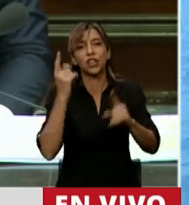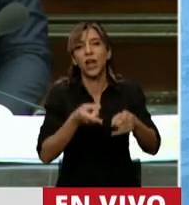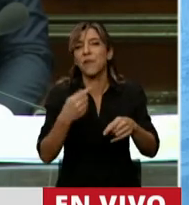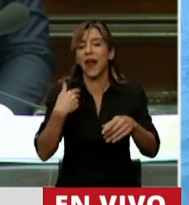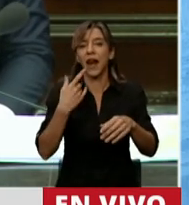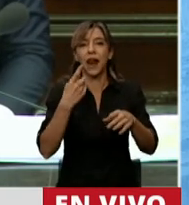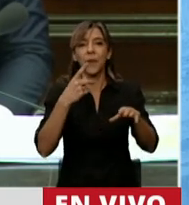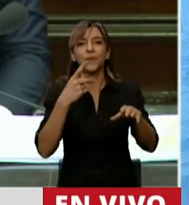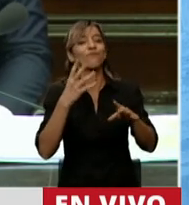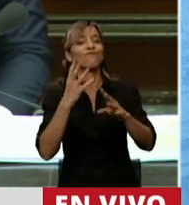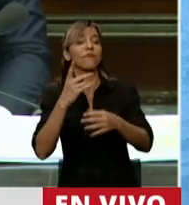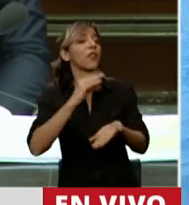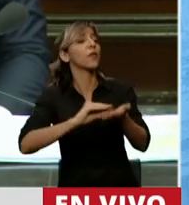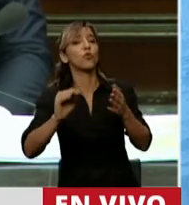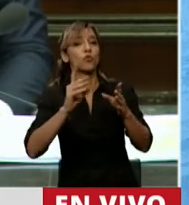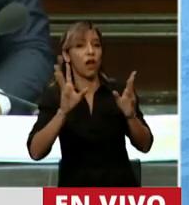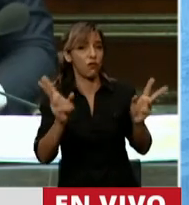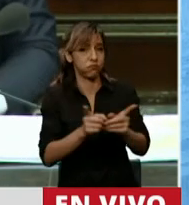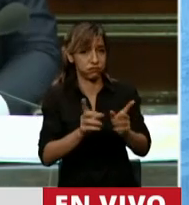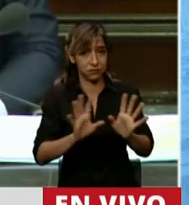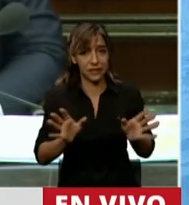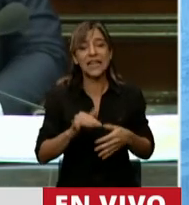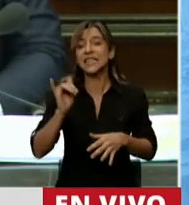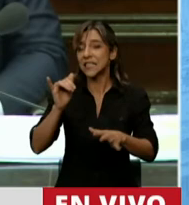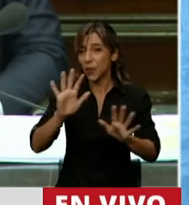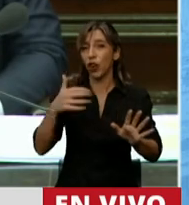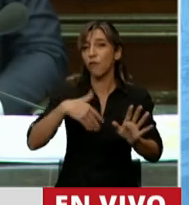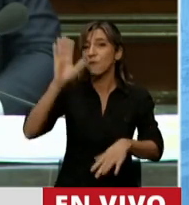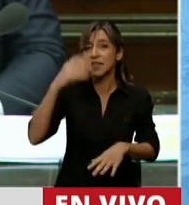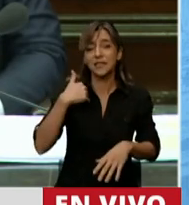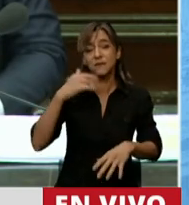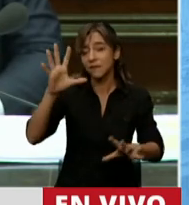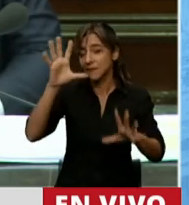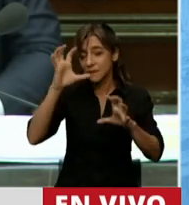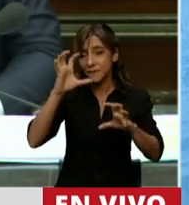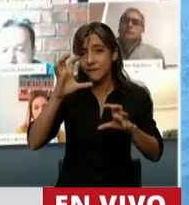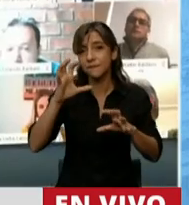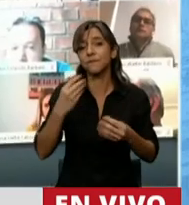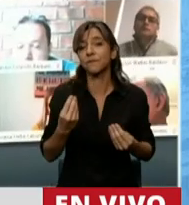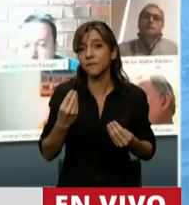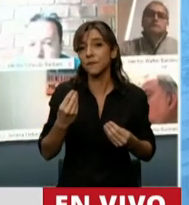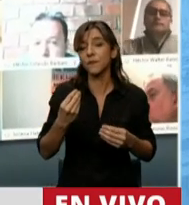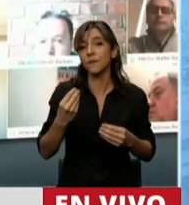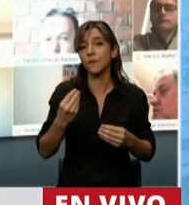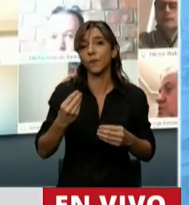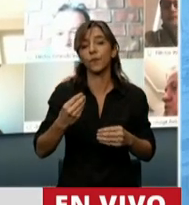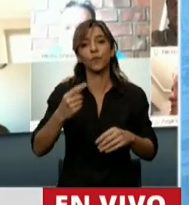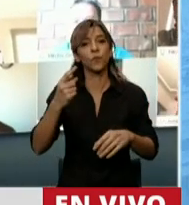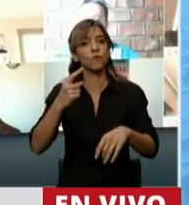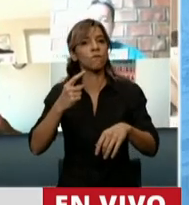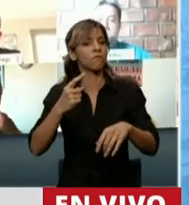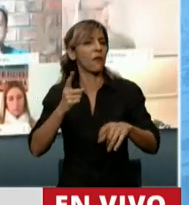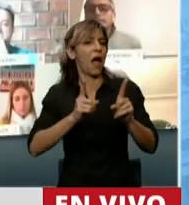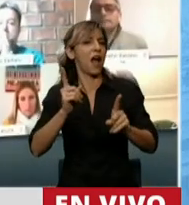podía entrar y quién no podía entrar. Y sobre todo, recuerdo, cuando en nombre de esas